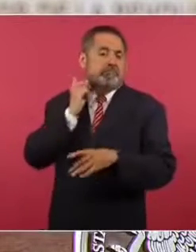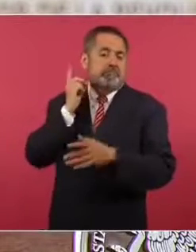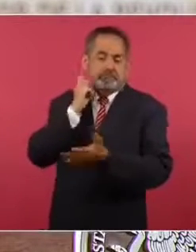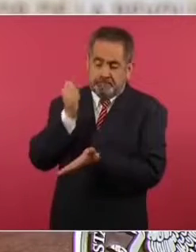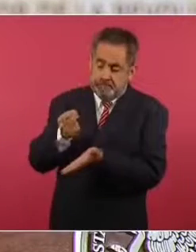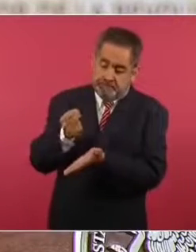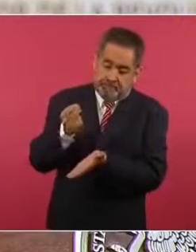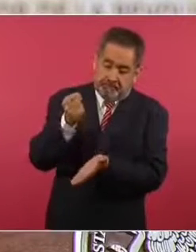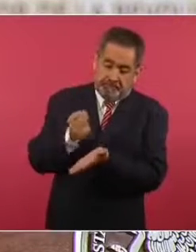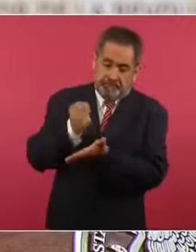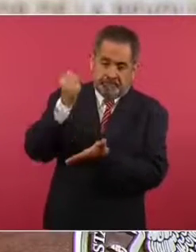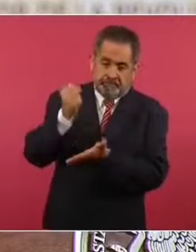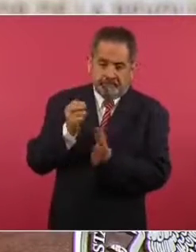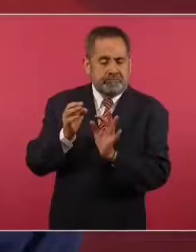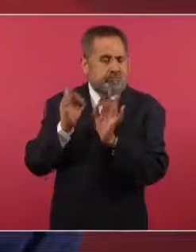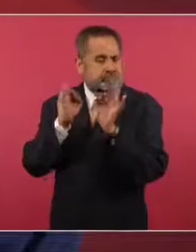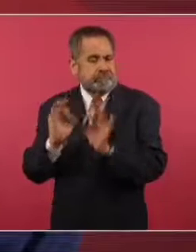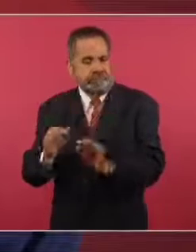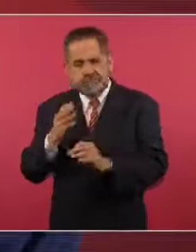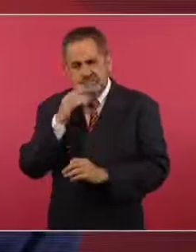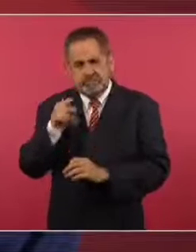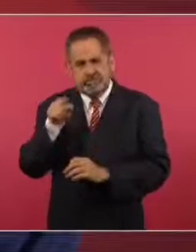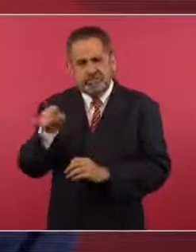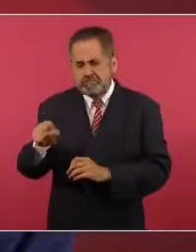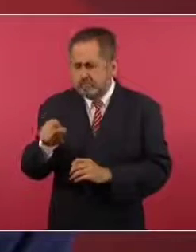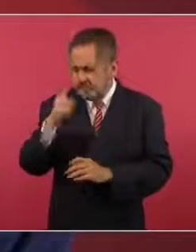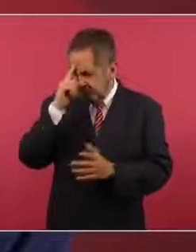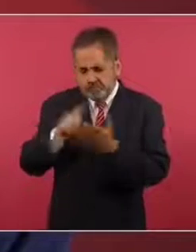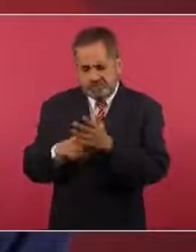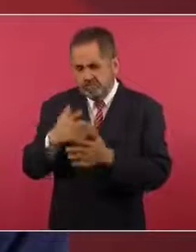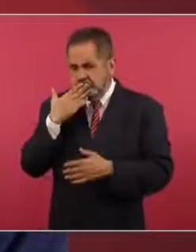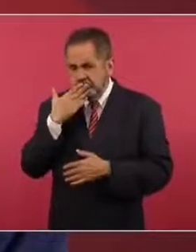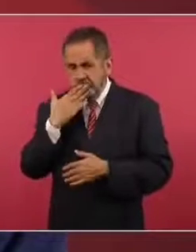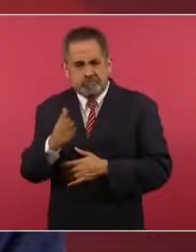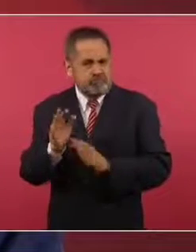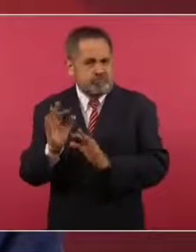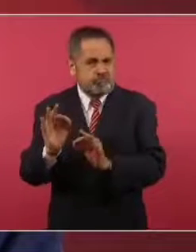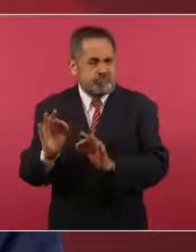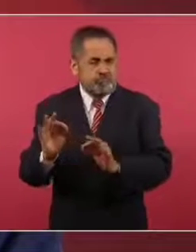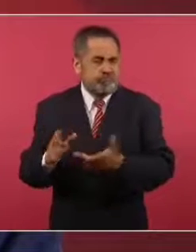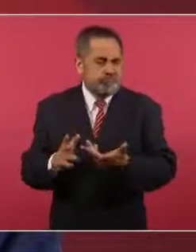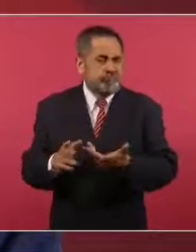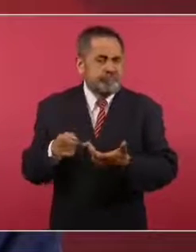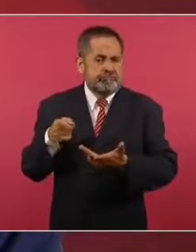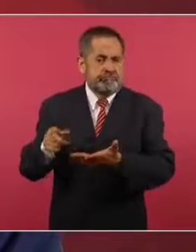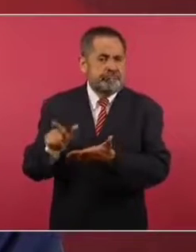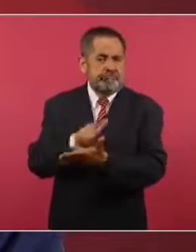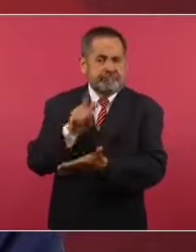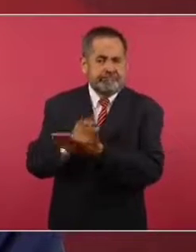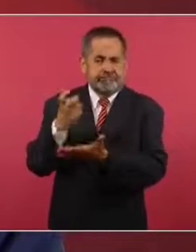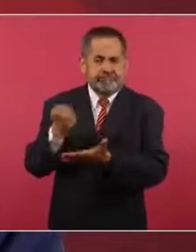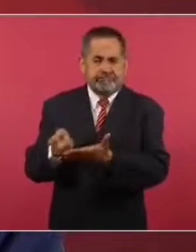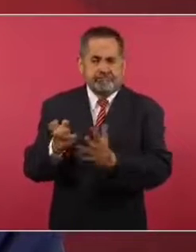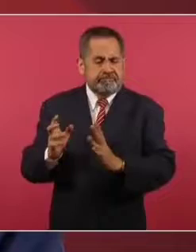en la Cámara de Diputados de esta ley,